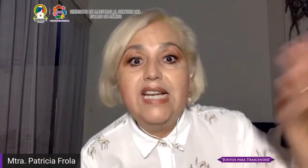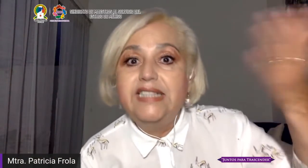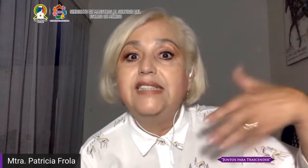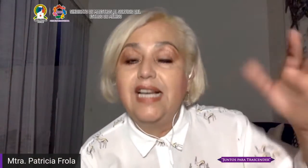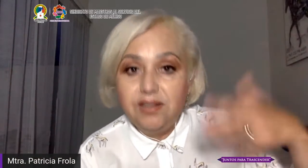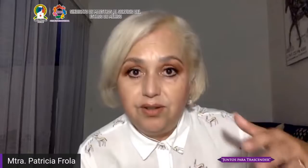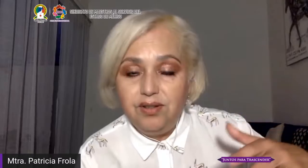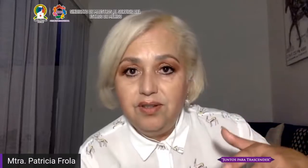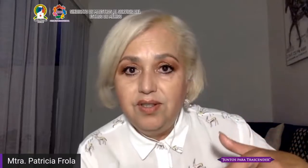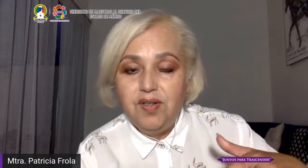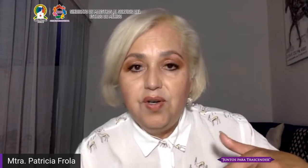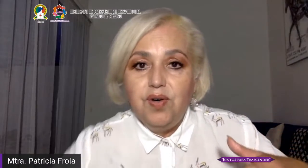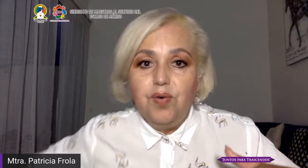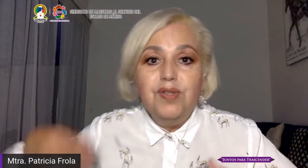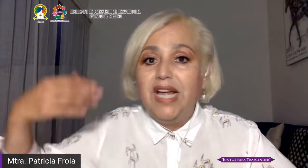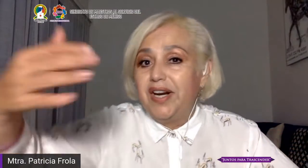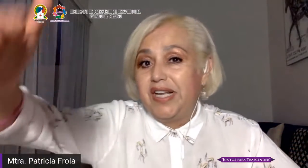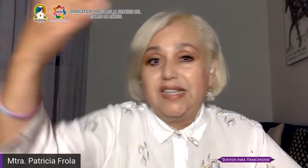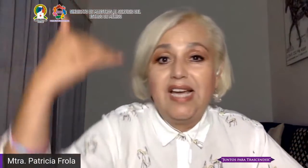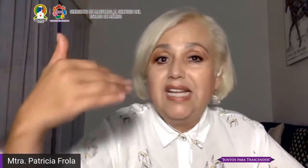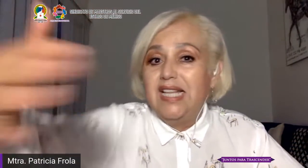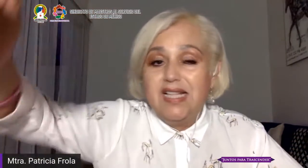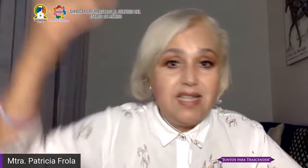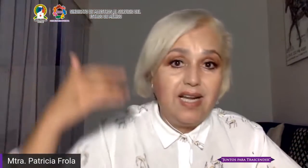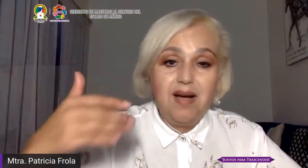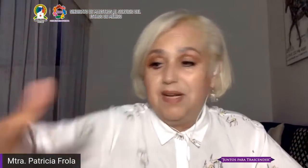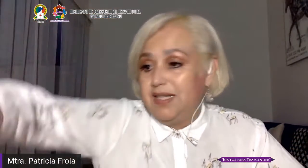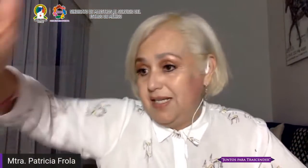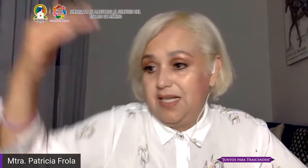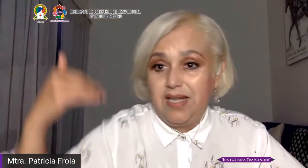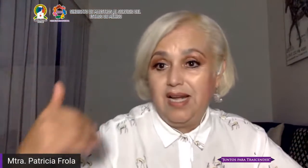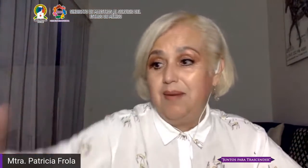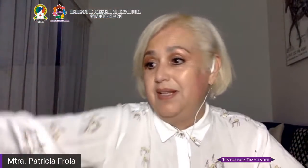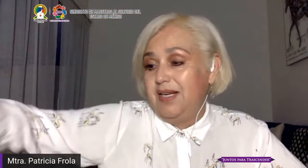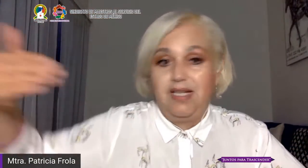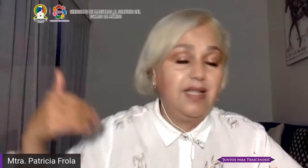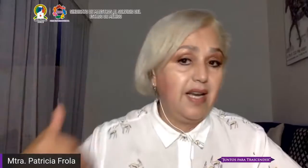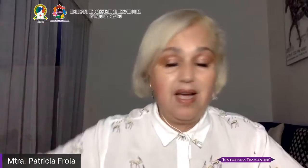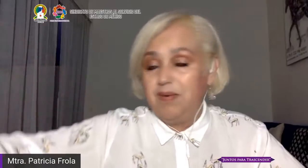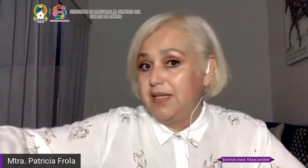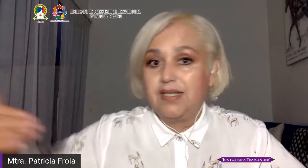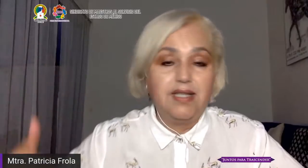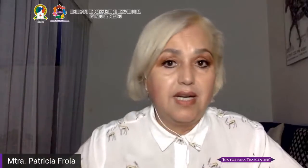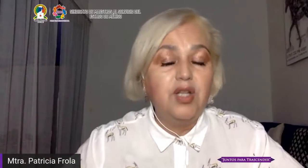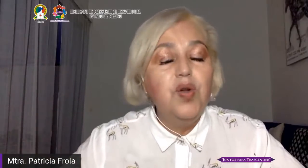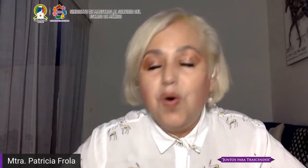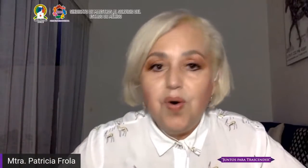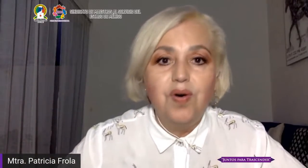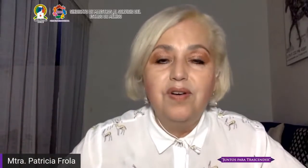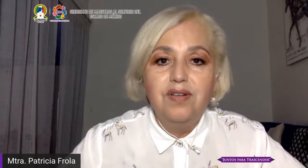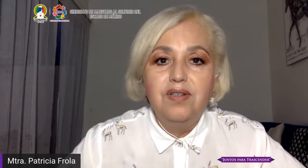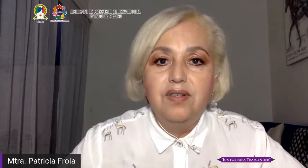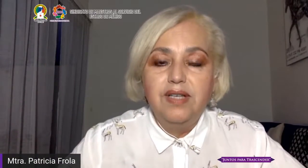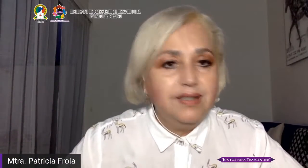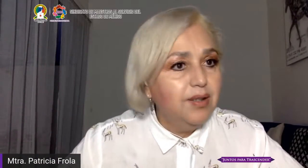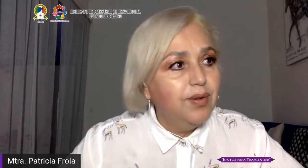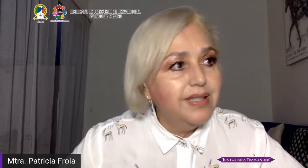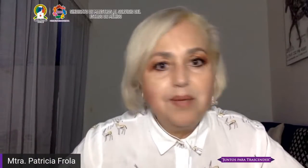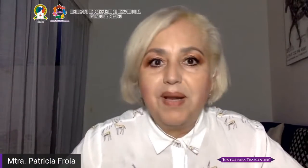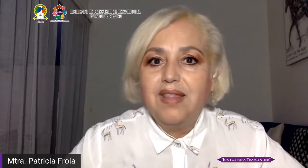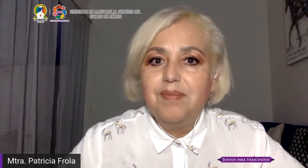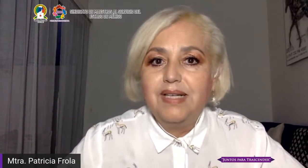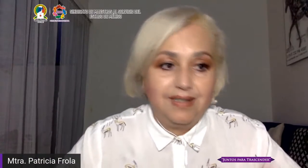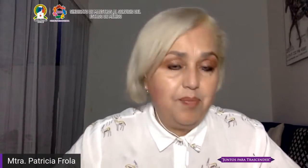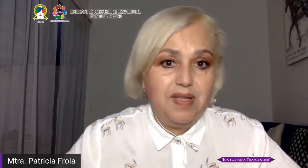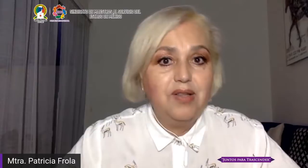enlistando una reta y la de entregable tras entregable tras entregable tras entre no ese